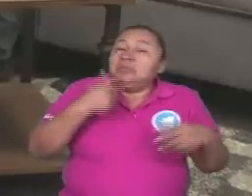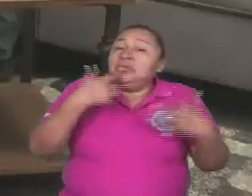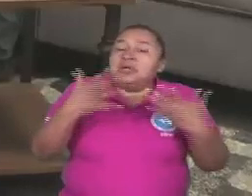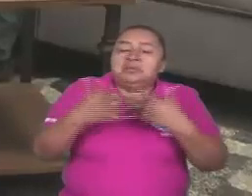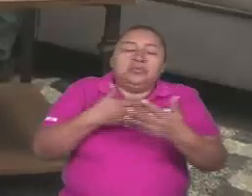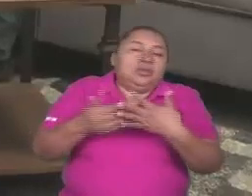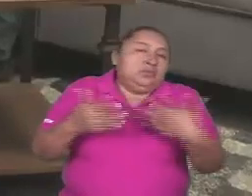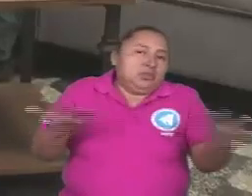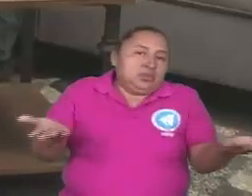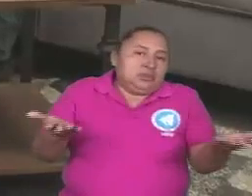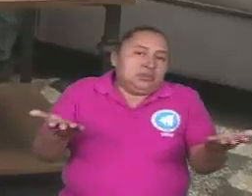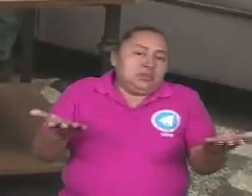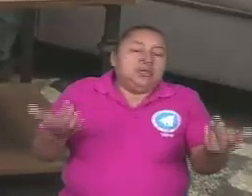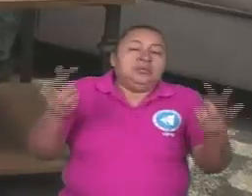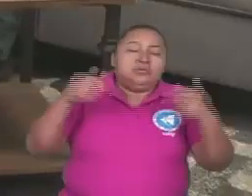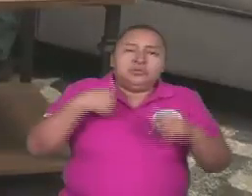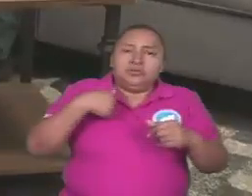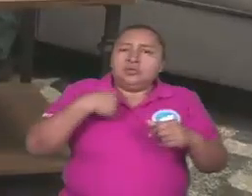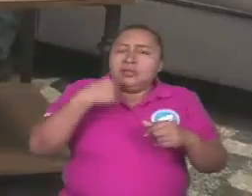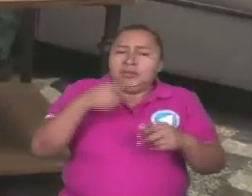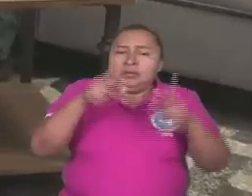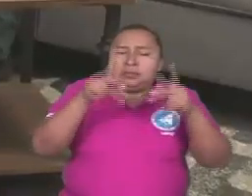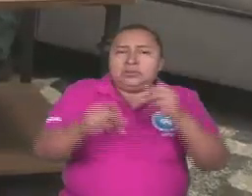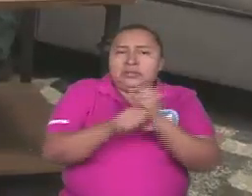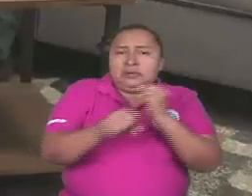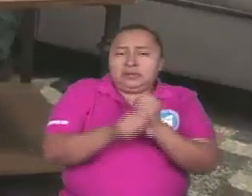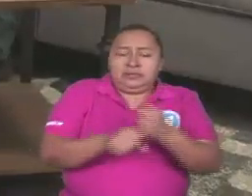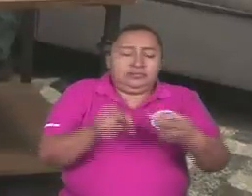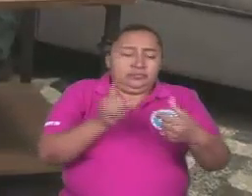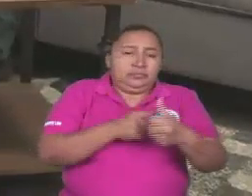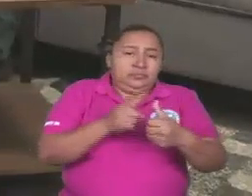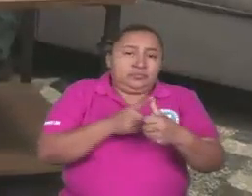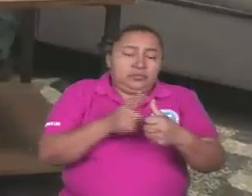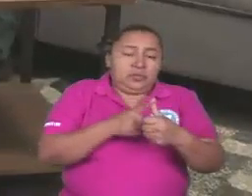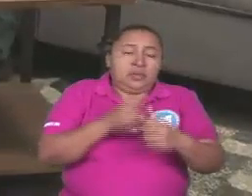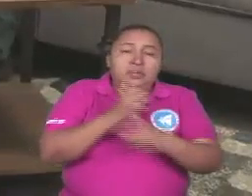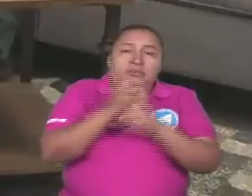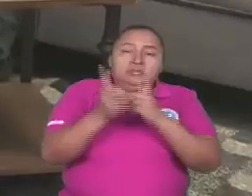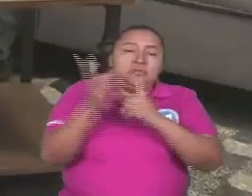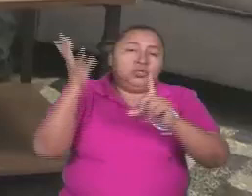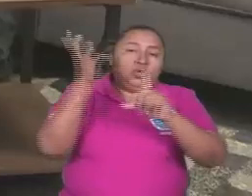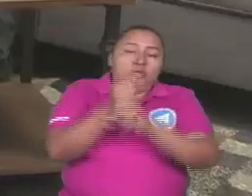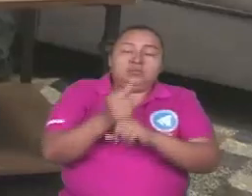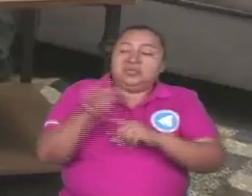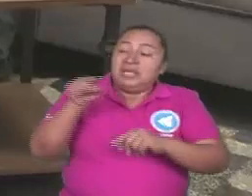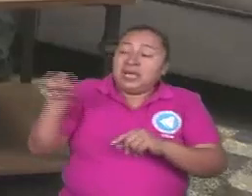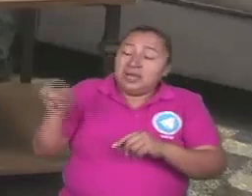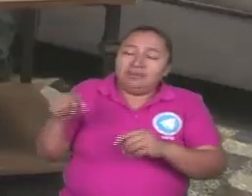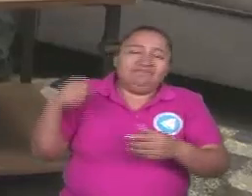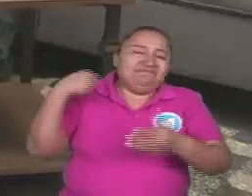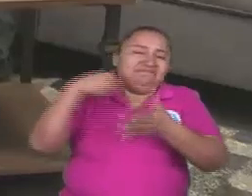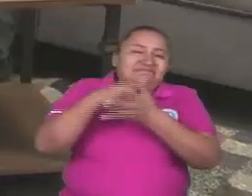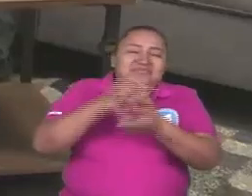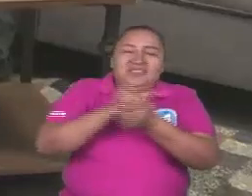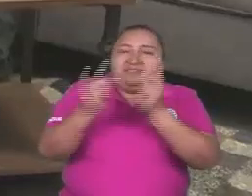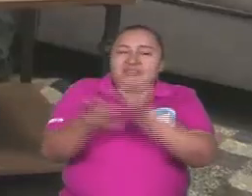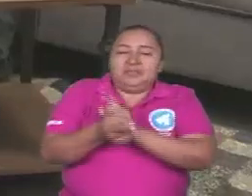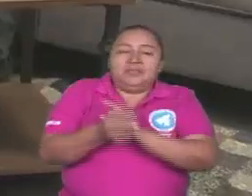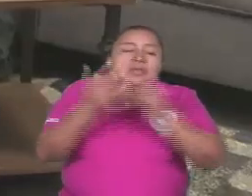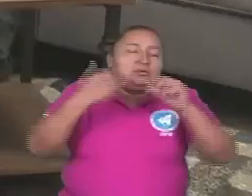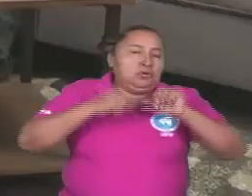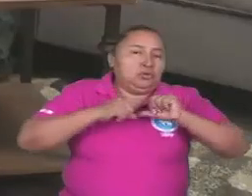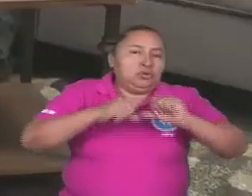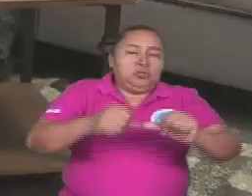importaba. Entonces, yo le digo a la clase trabajadora, primero, tenemos el gran logro de que el golpe de Estado falló. Y que la revolución